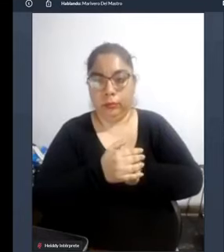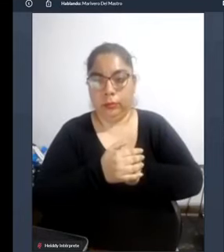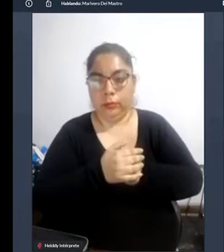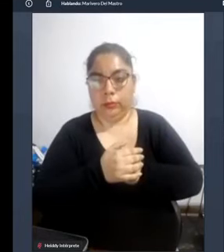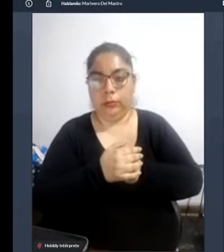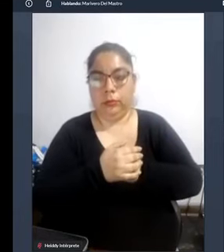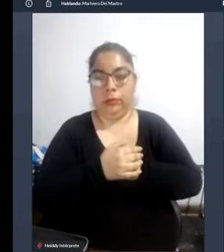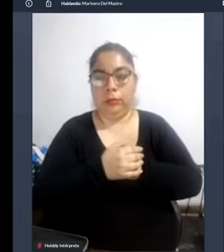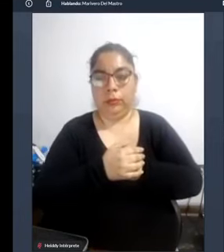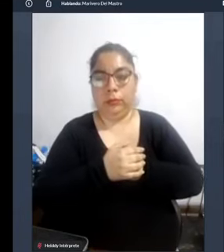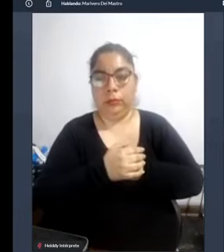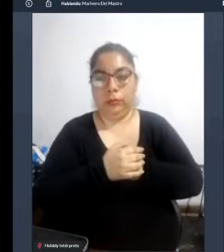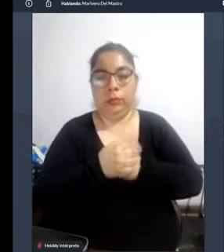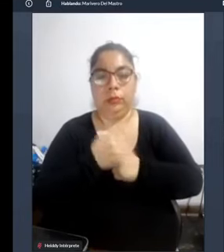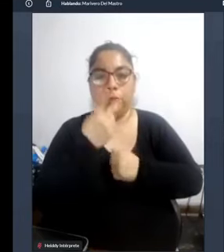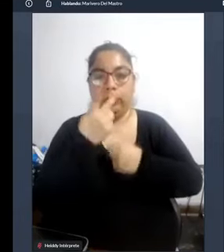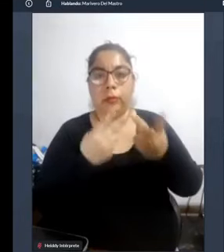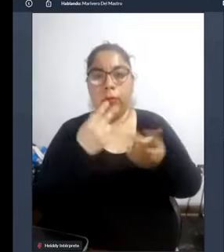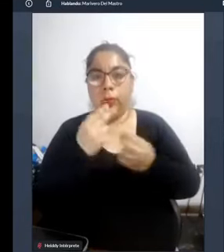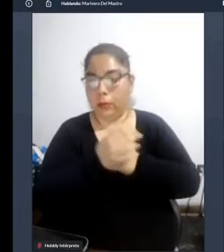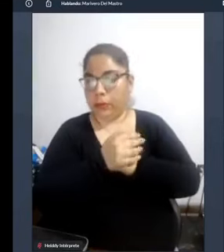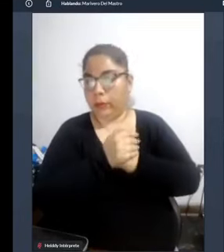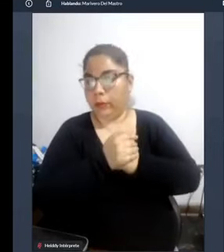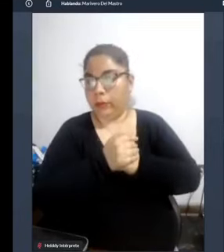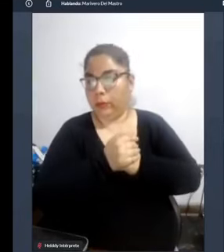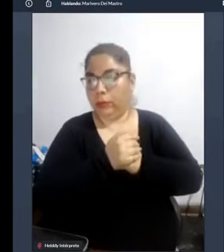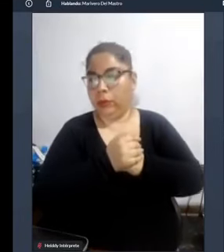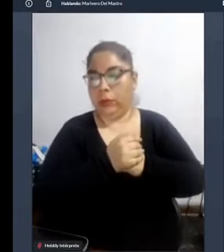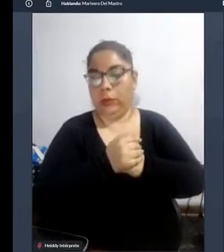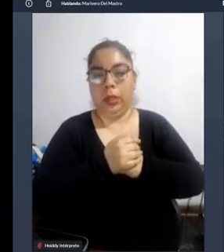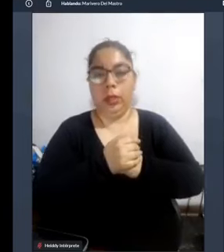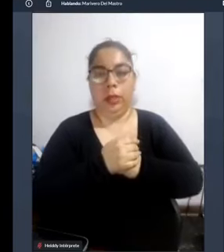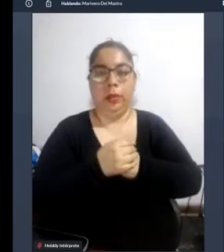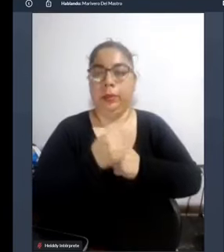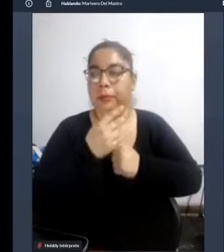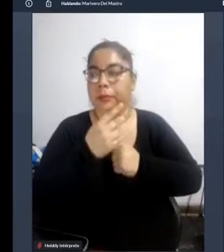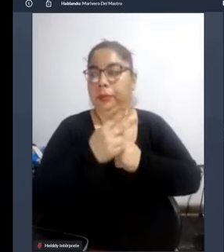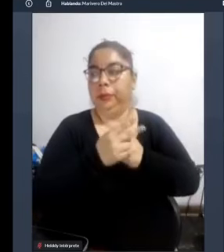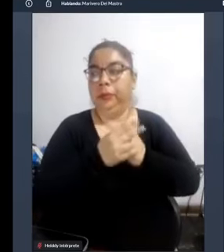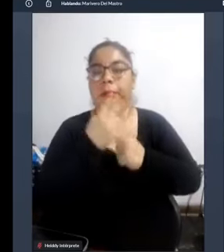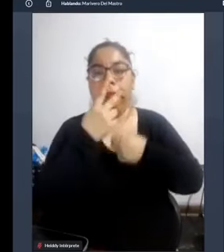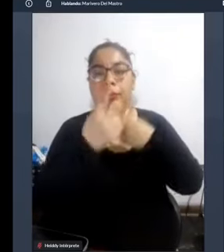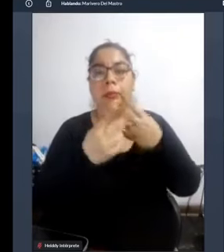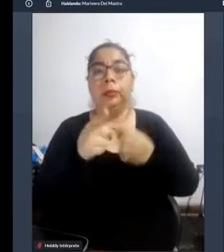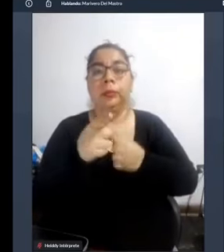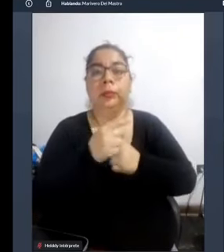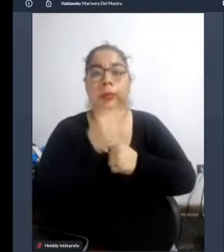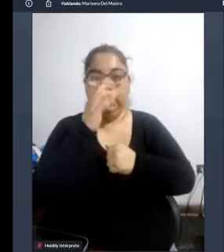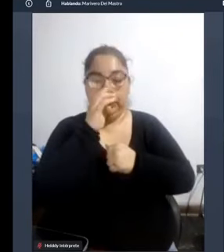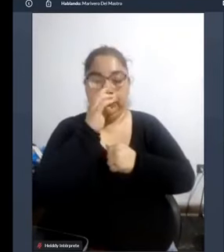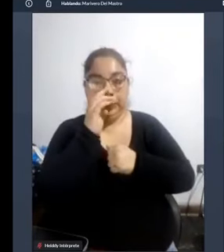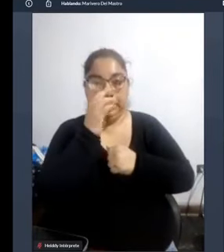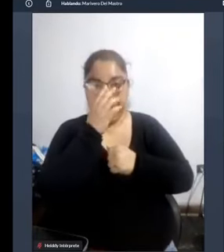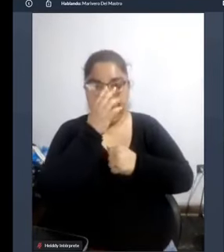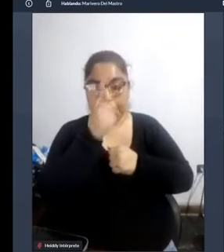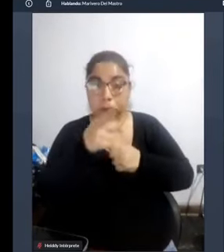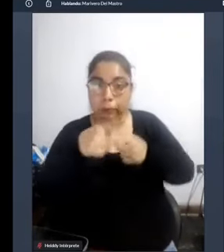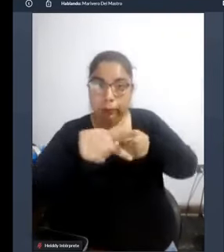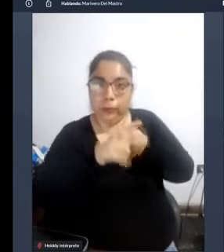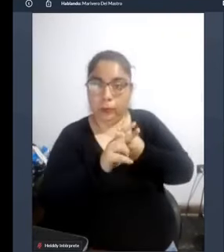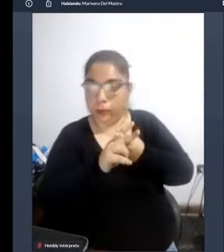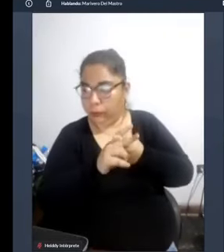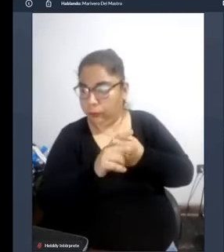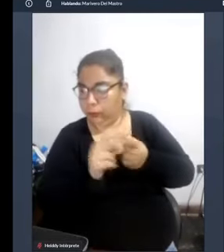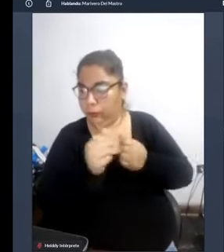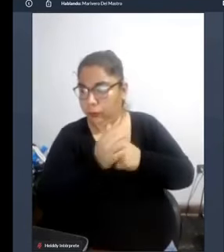espacios continúen y podamos trabajar de manera articulada para por lo menos inicialmente trabajar ¿no?